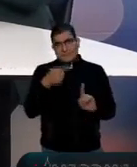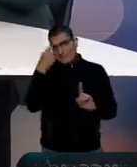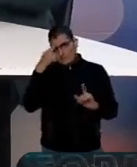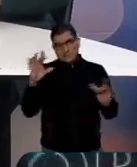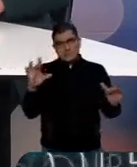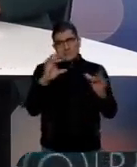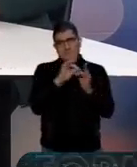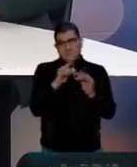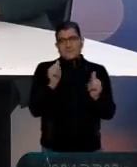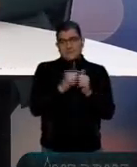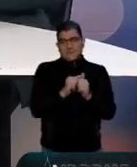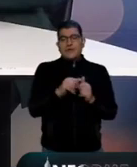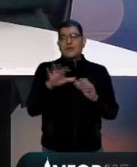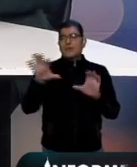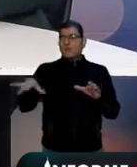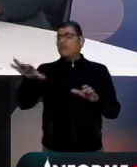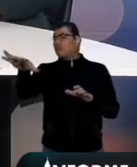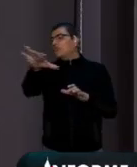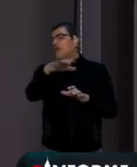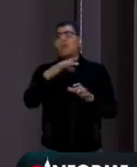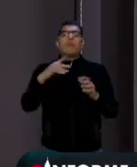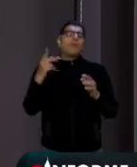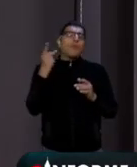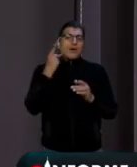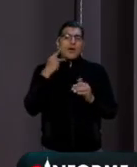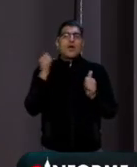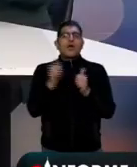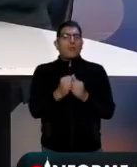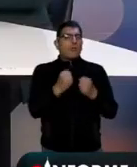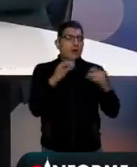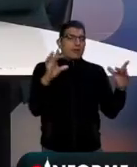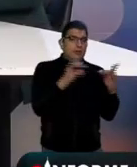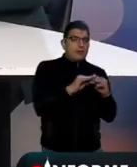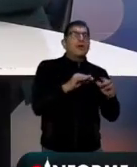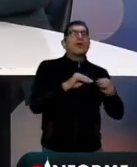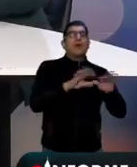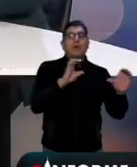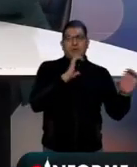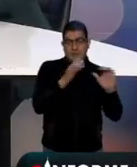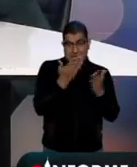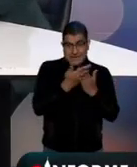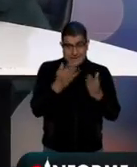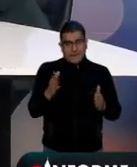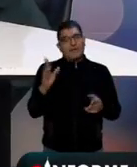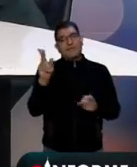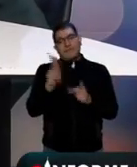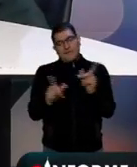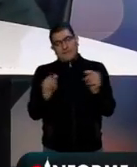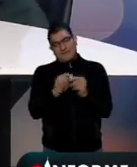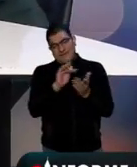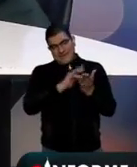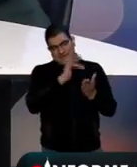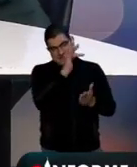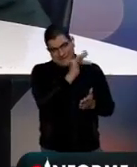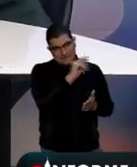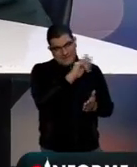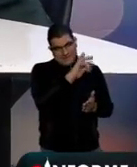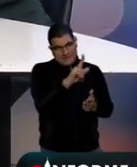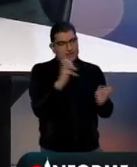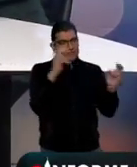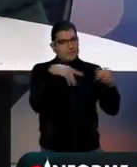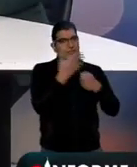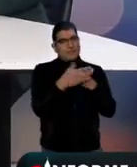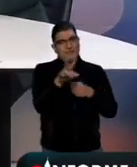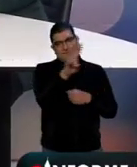relación de sectores políticos y de poder con medios de comunicación, ahora sí nos vamos a una pausa, Miguel, muchas gracias, y nos vemos el próximo